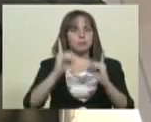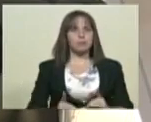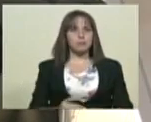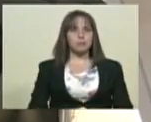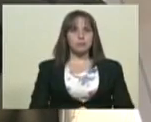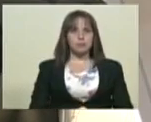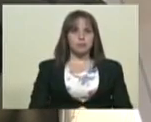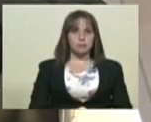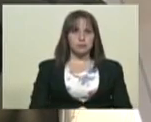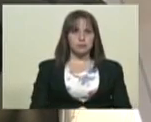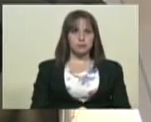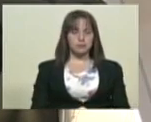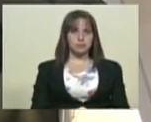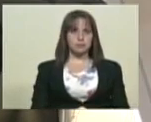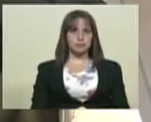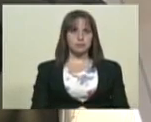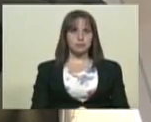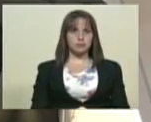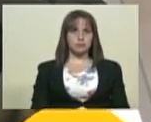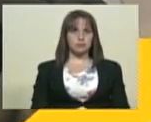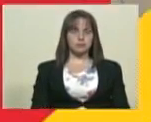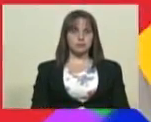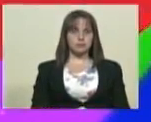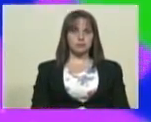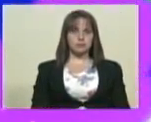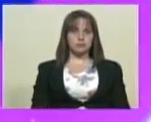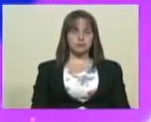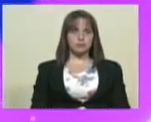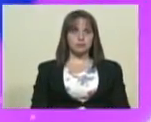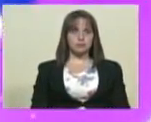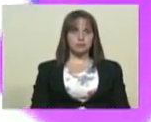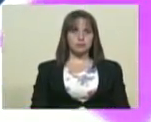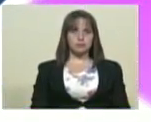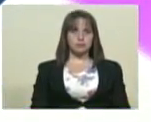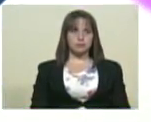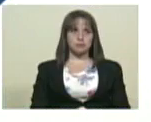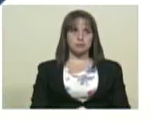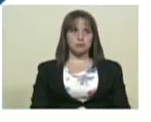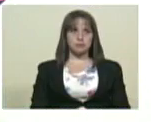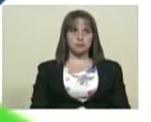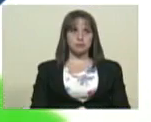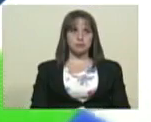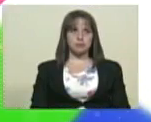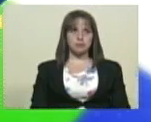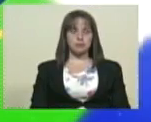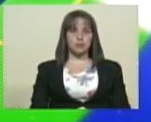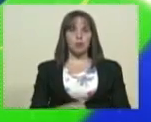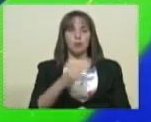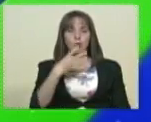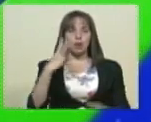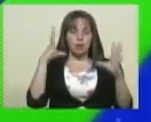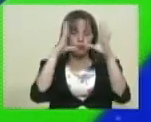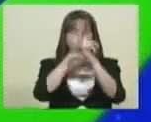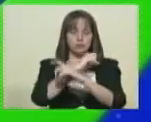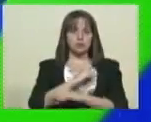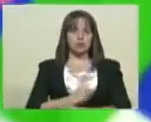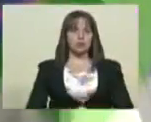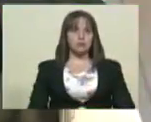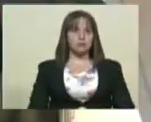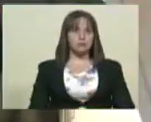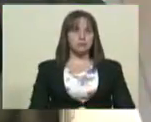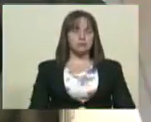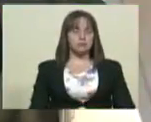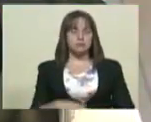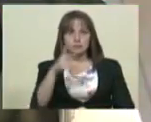Buenas noches, saludos también a Luis Bilbao. Buenas noches, doctora Lucena, ¿me